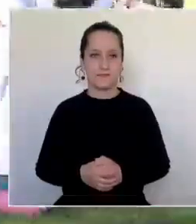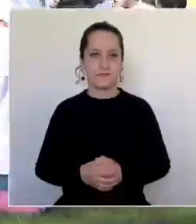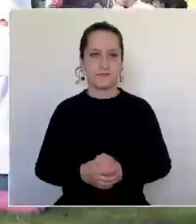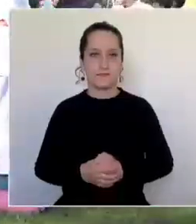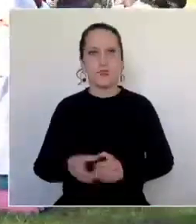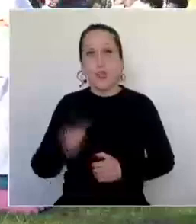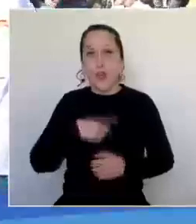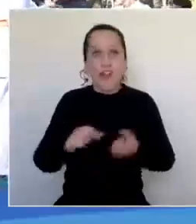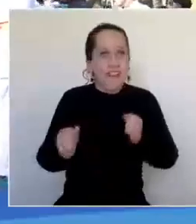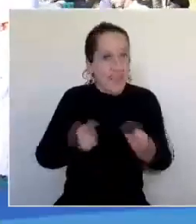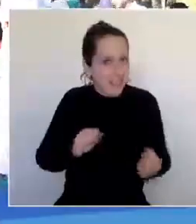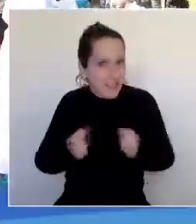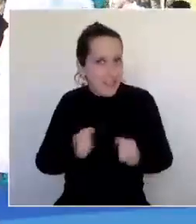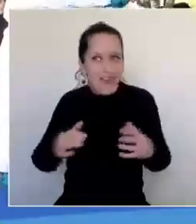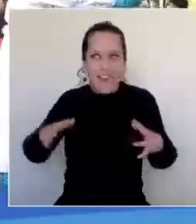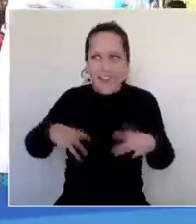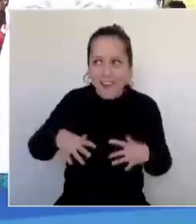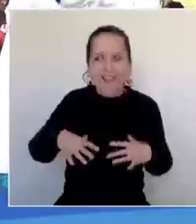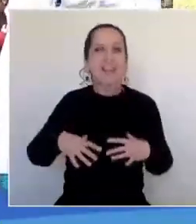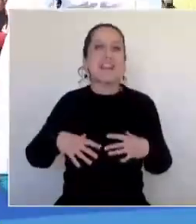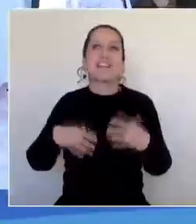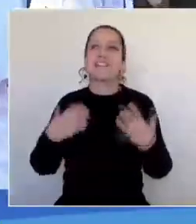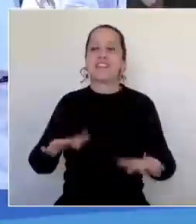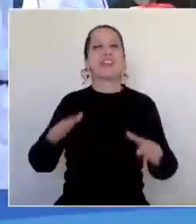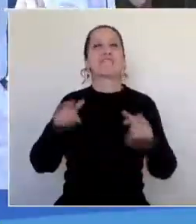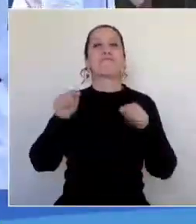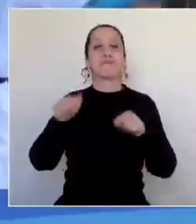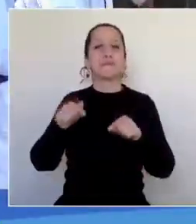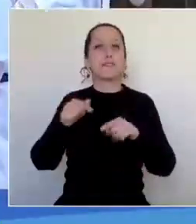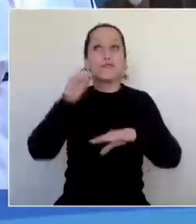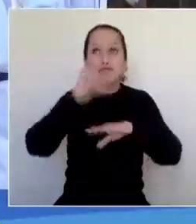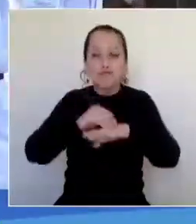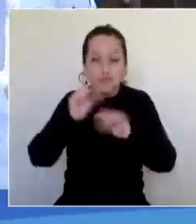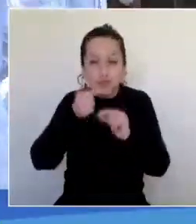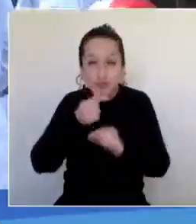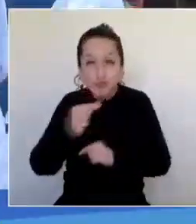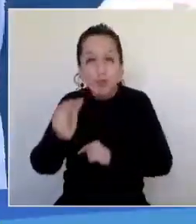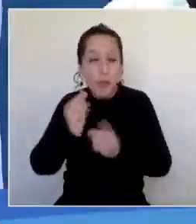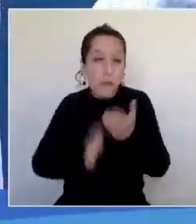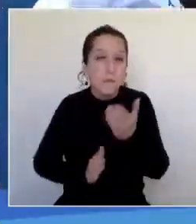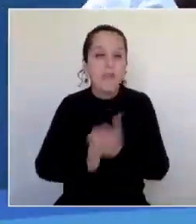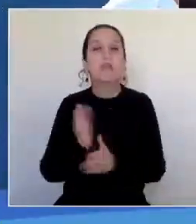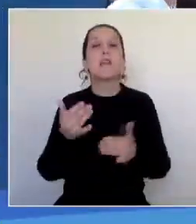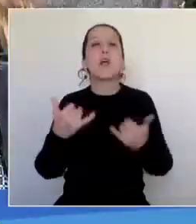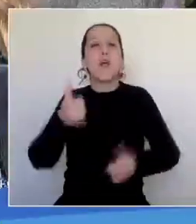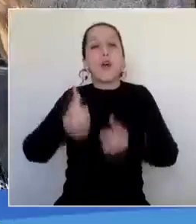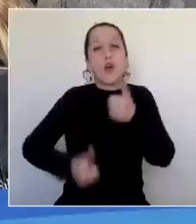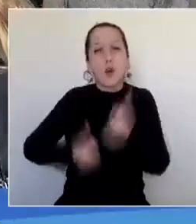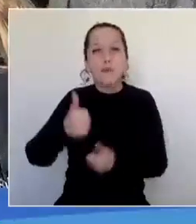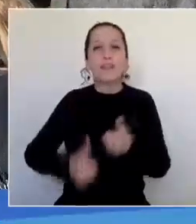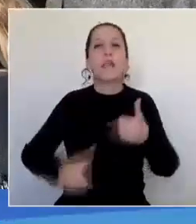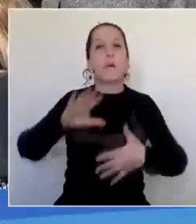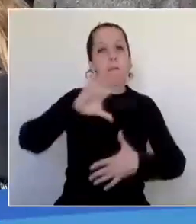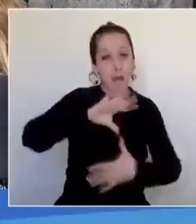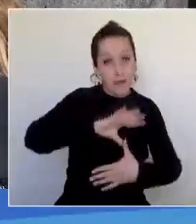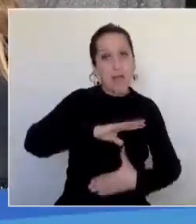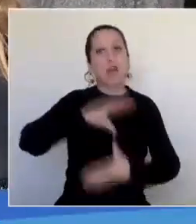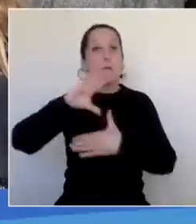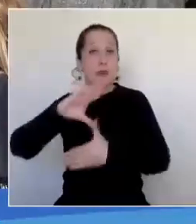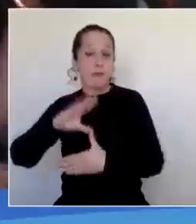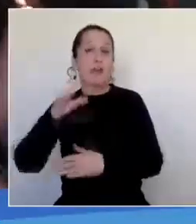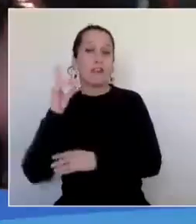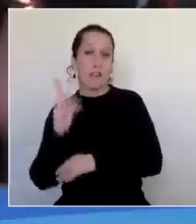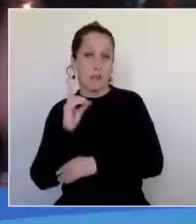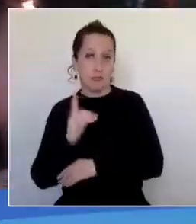Con nerviosismo y alegría se vivió en Concepción este hito que anunció el pronto inicio de los Juegos Panamericanos y Parapanamericanos 2023